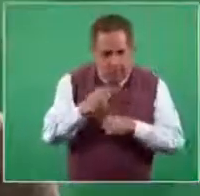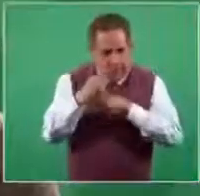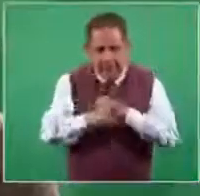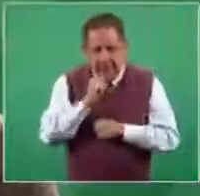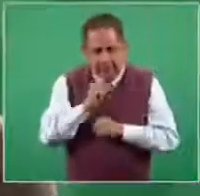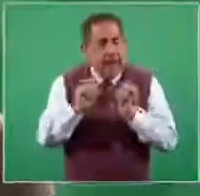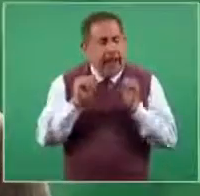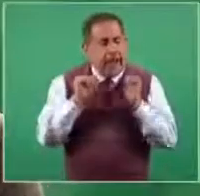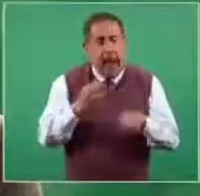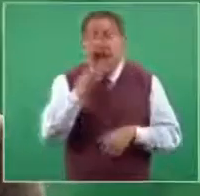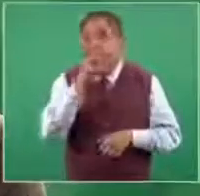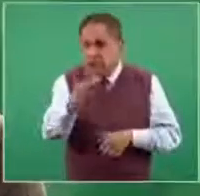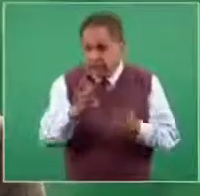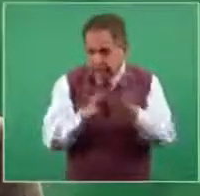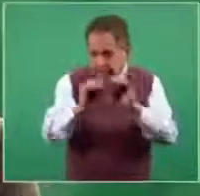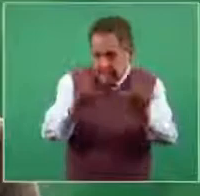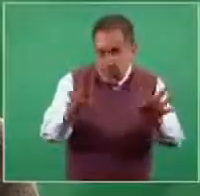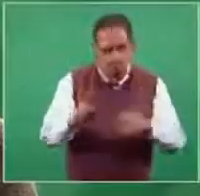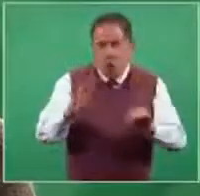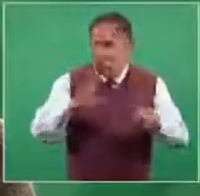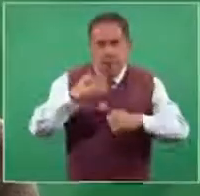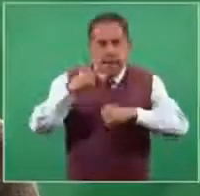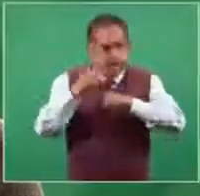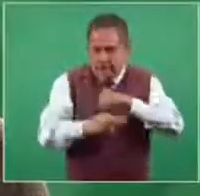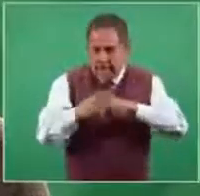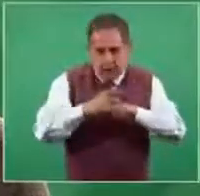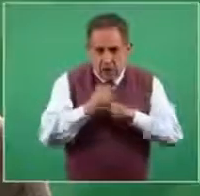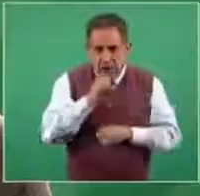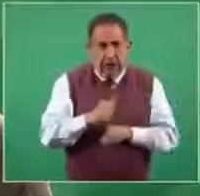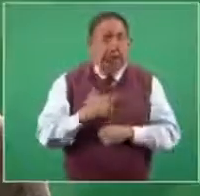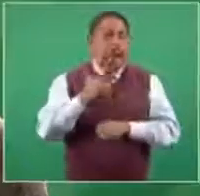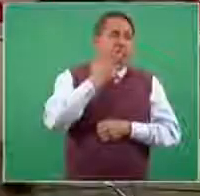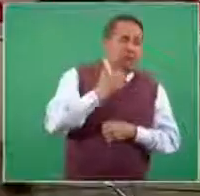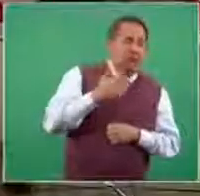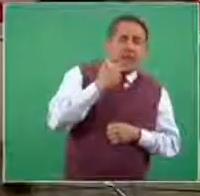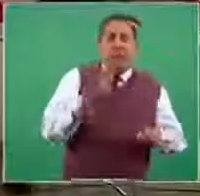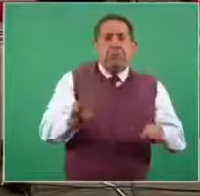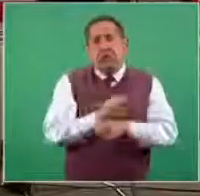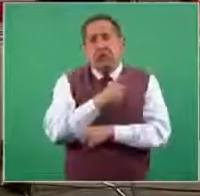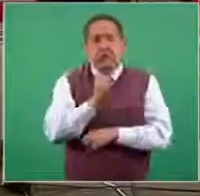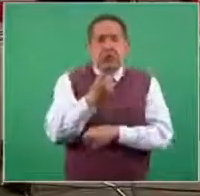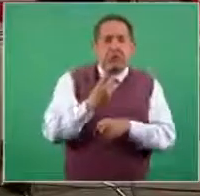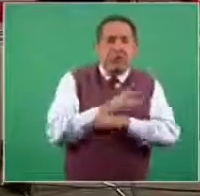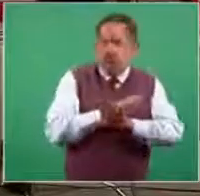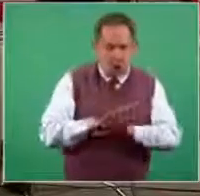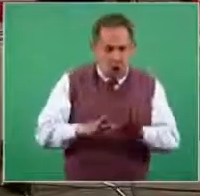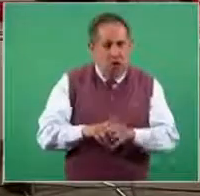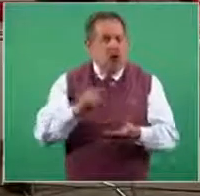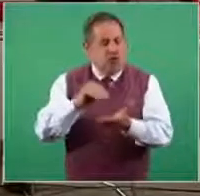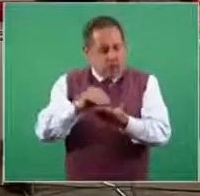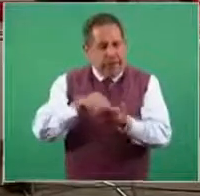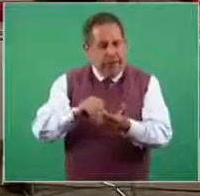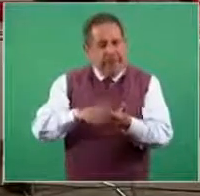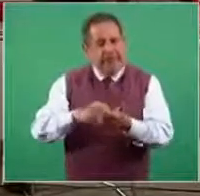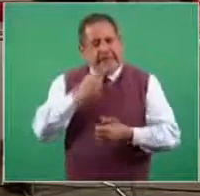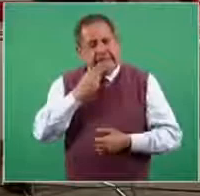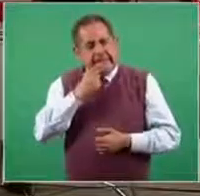sin que represente ni peligro de que la vacuna no sirva o de que la inmunidad sea menos eficaz.